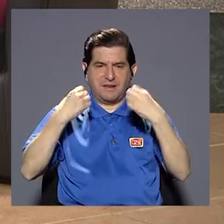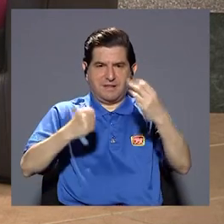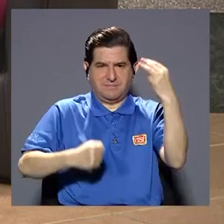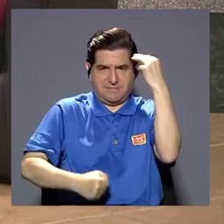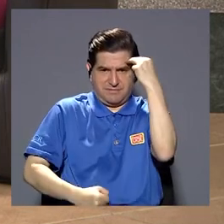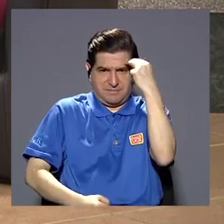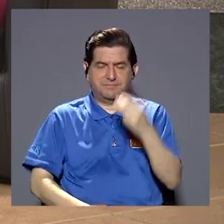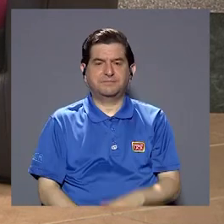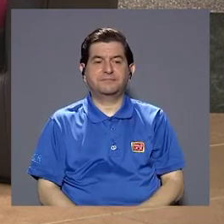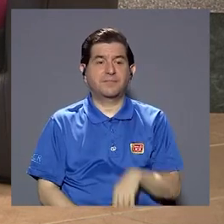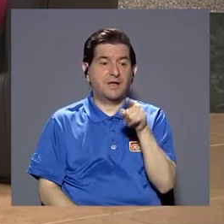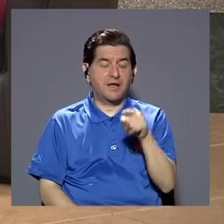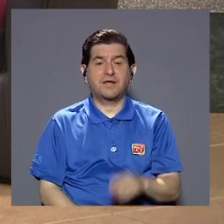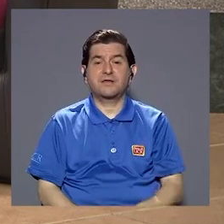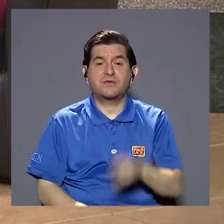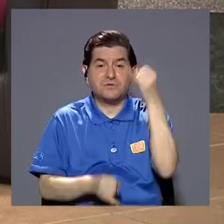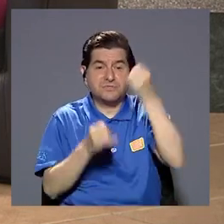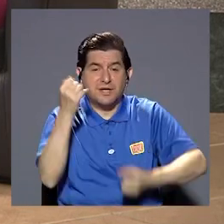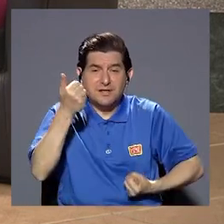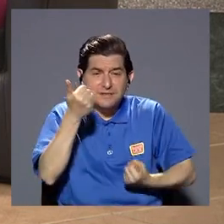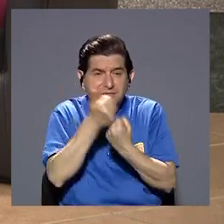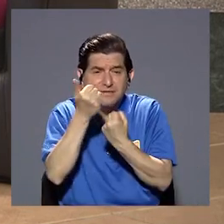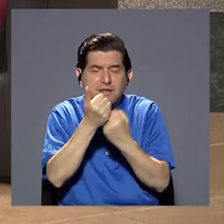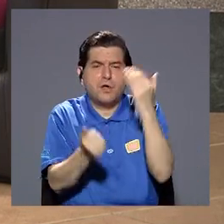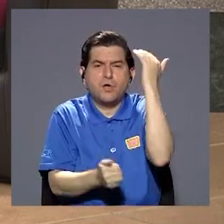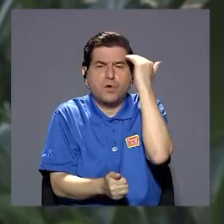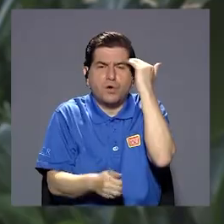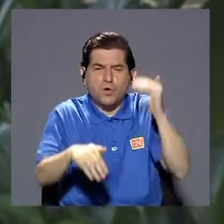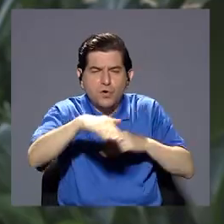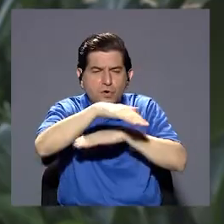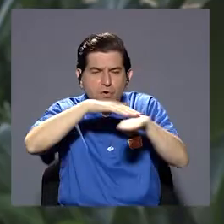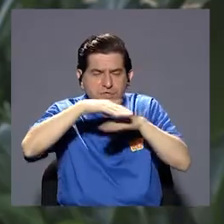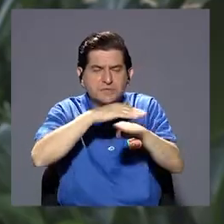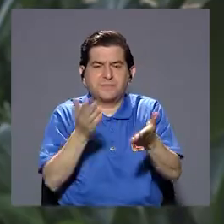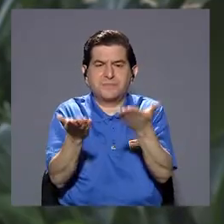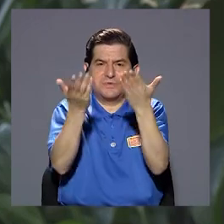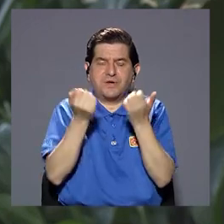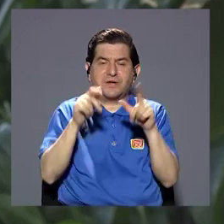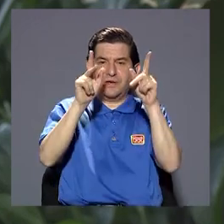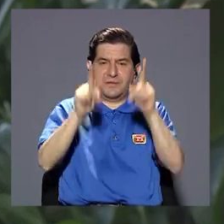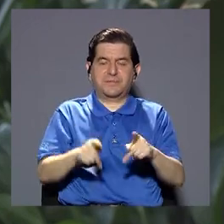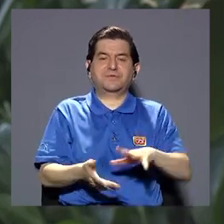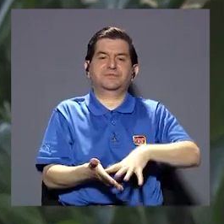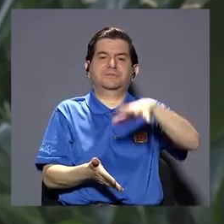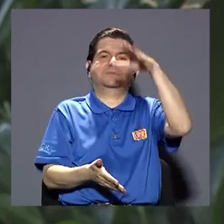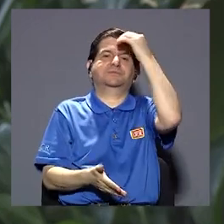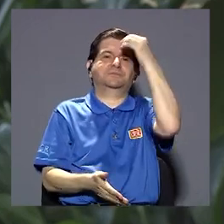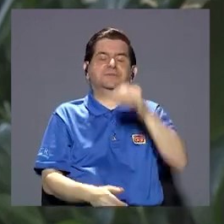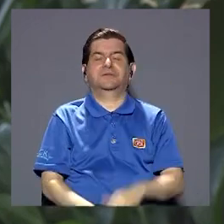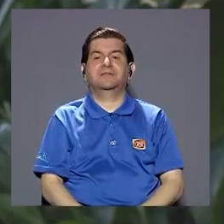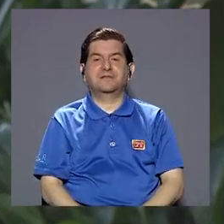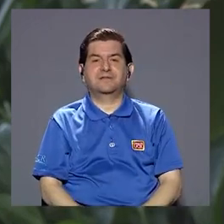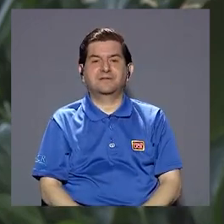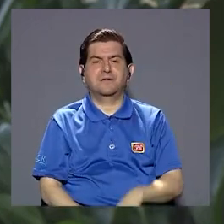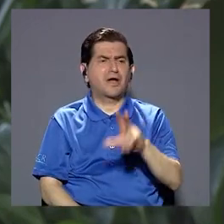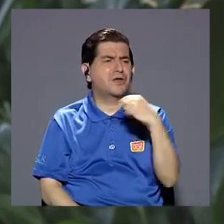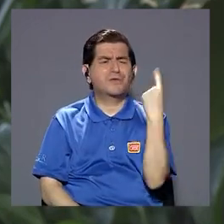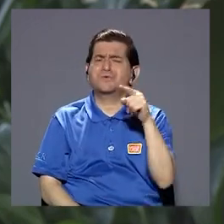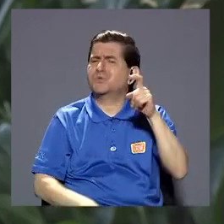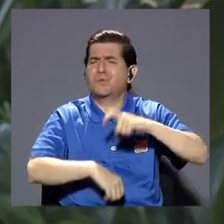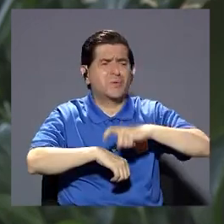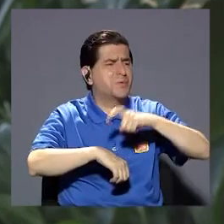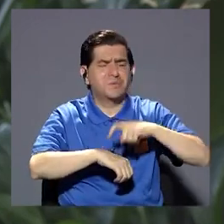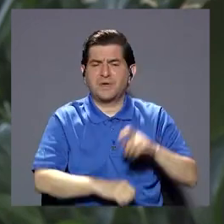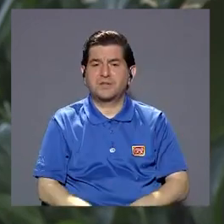decir dos ejemplos que van a terminar de reforzar conocimientos básicos que nosotros queremos que la gente aprenda y no solo que las